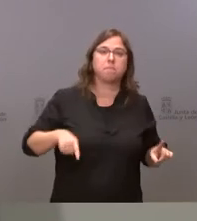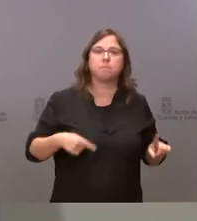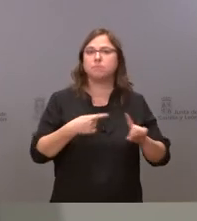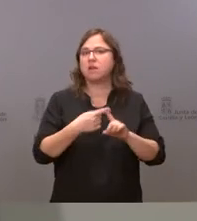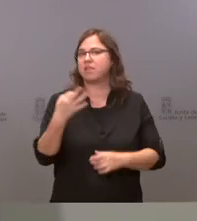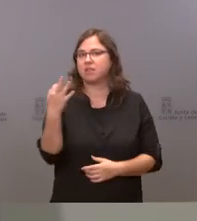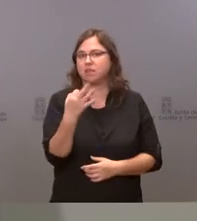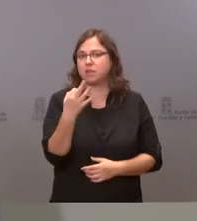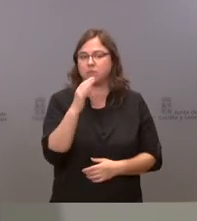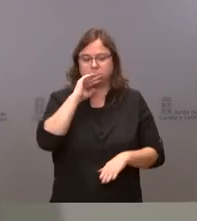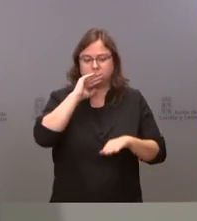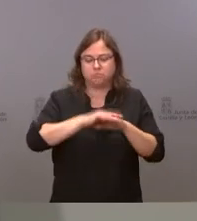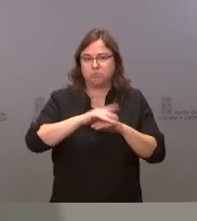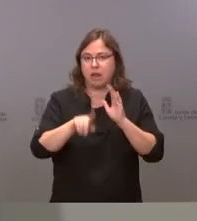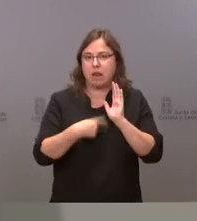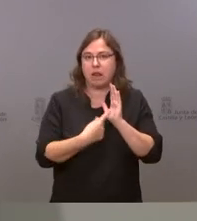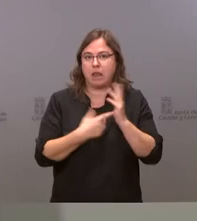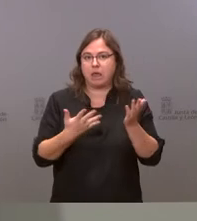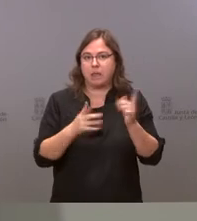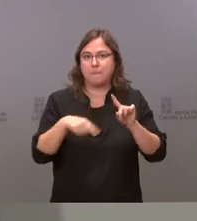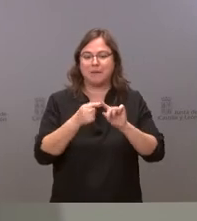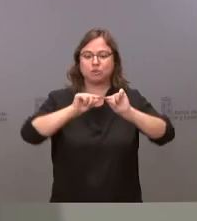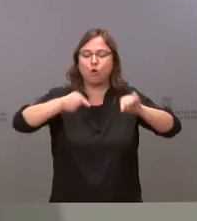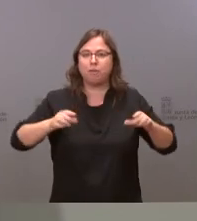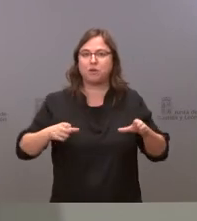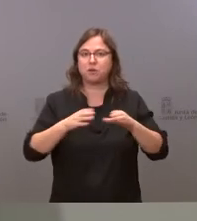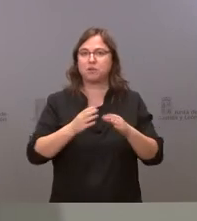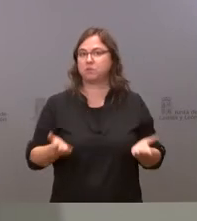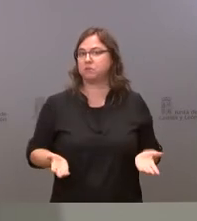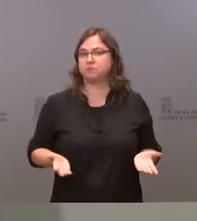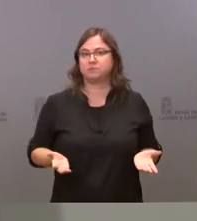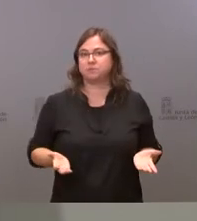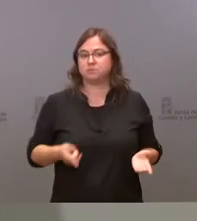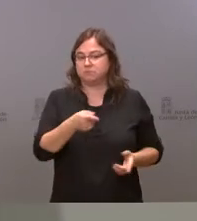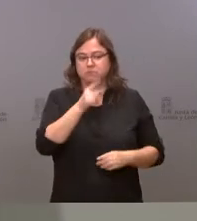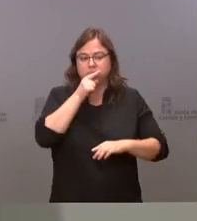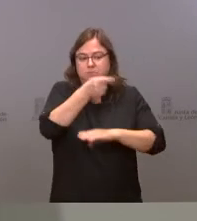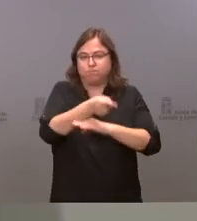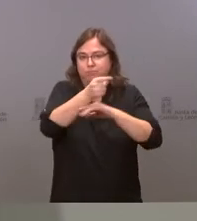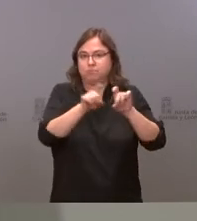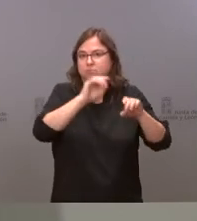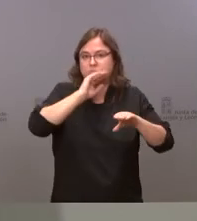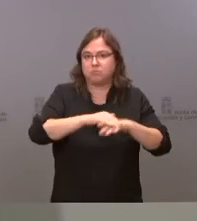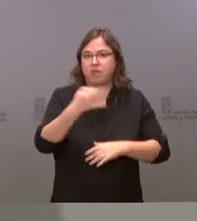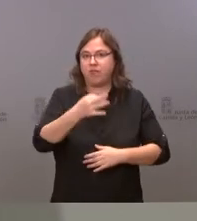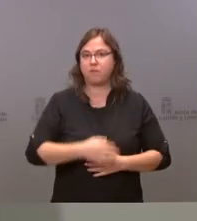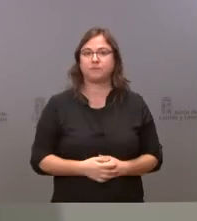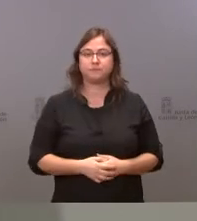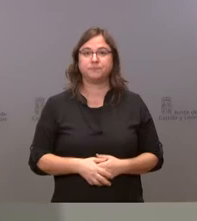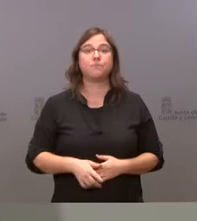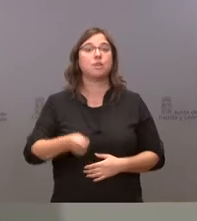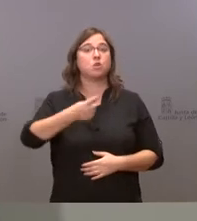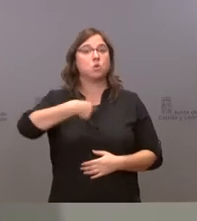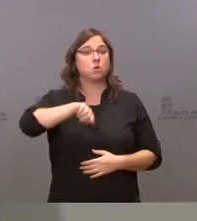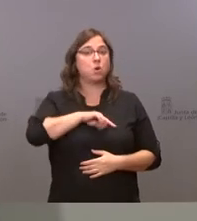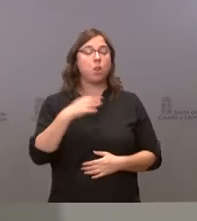a lo que dicta la ley y a lo que dictan los convenios y esa es su obligación y la nuestra es la de